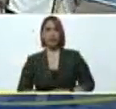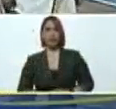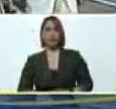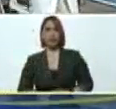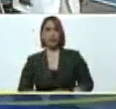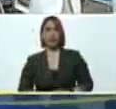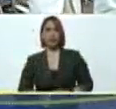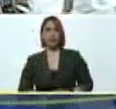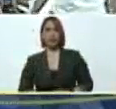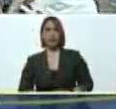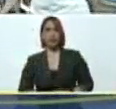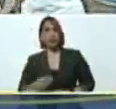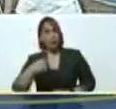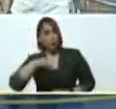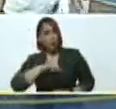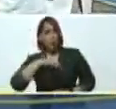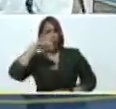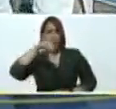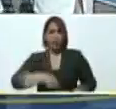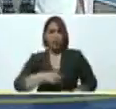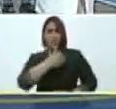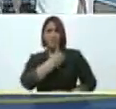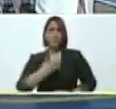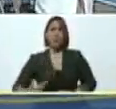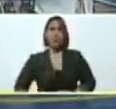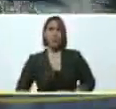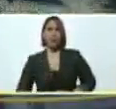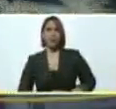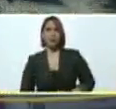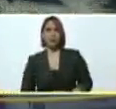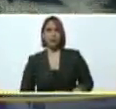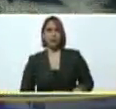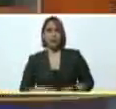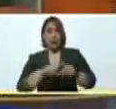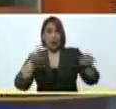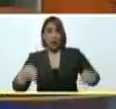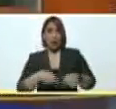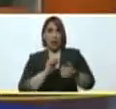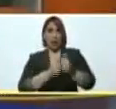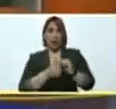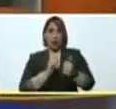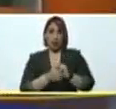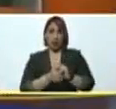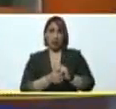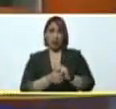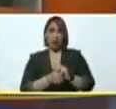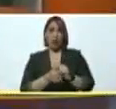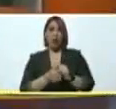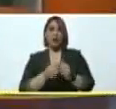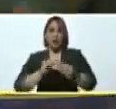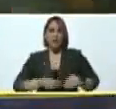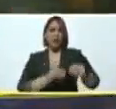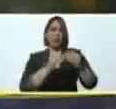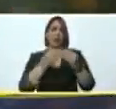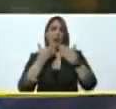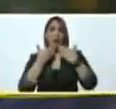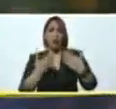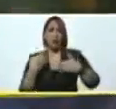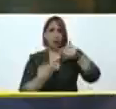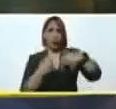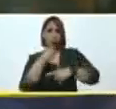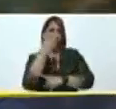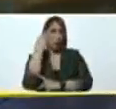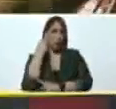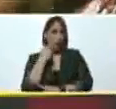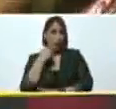Fría. Aquí nos encontramos, presidente, en una cancha que ha sido rehabilitada gracias a la revolución bolivariana y que